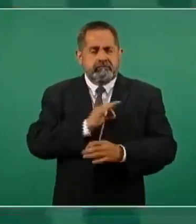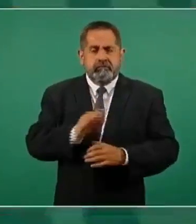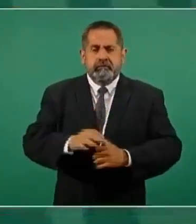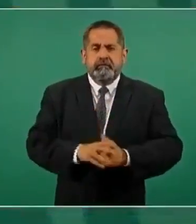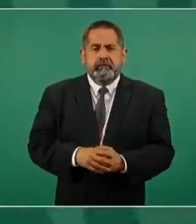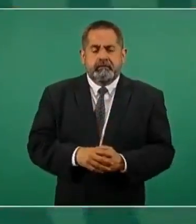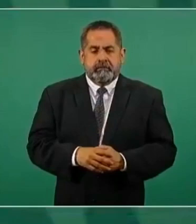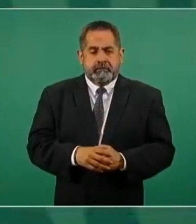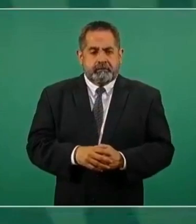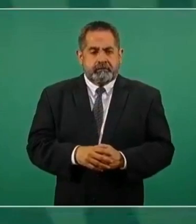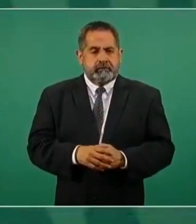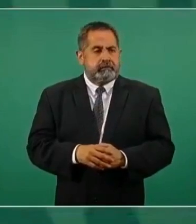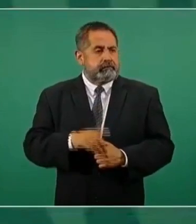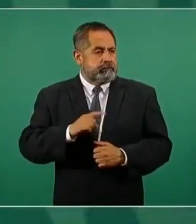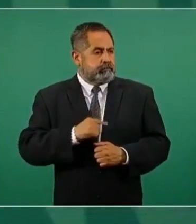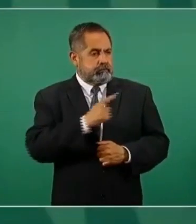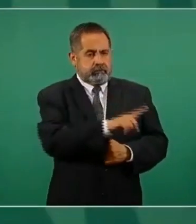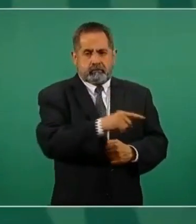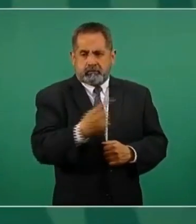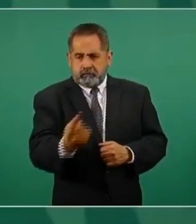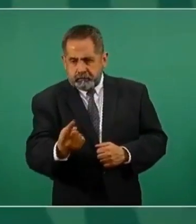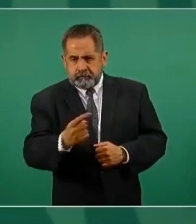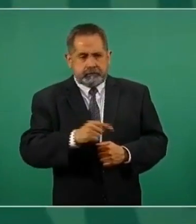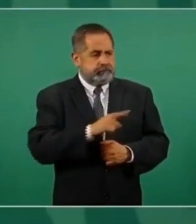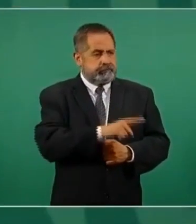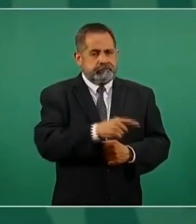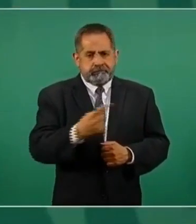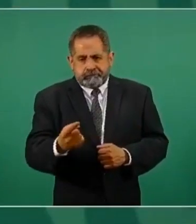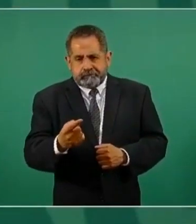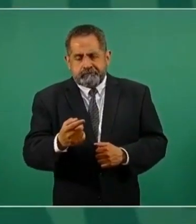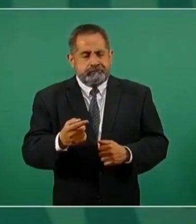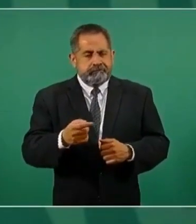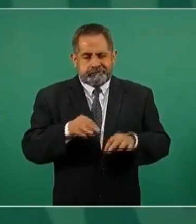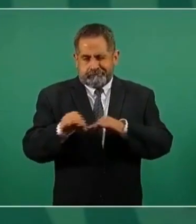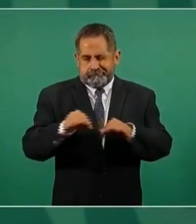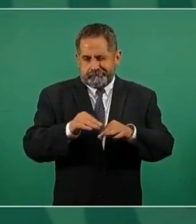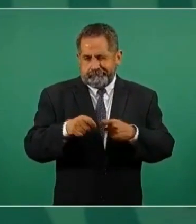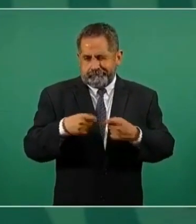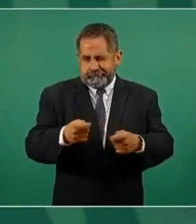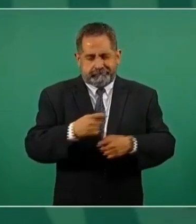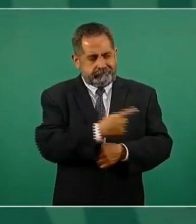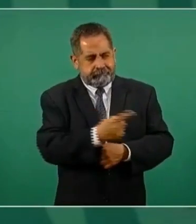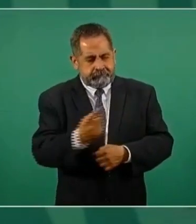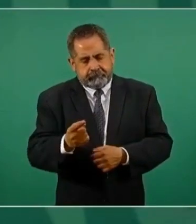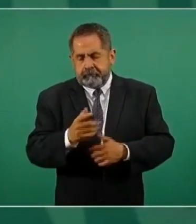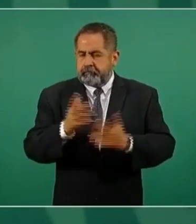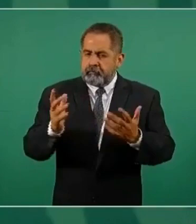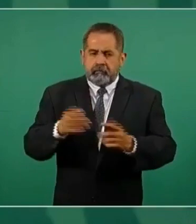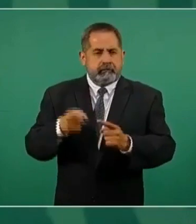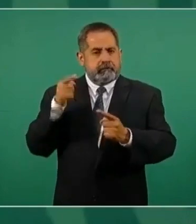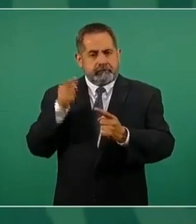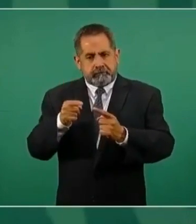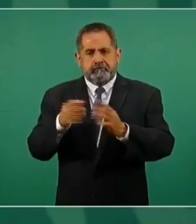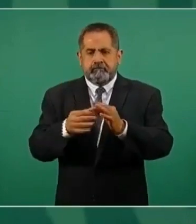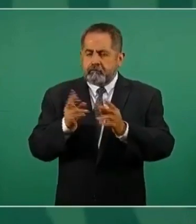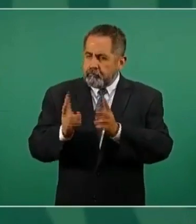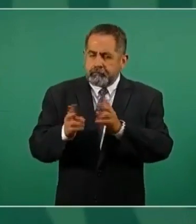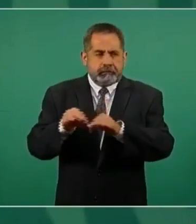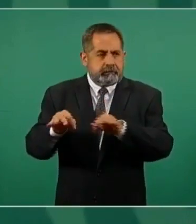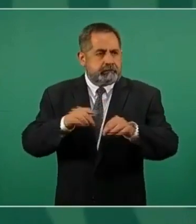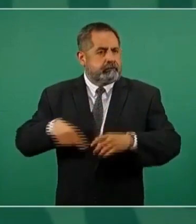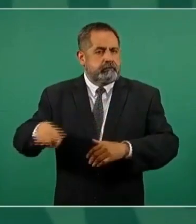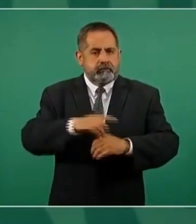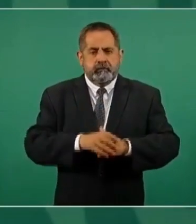tema de la subcontratación es el tercer tema que hemos atacado en relación con nuestros trabajadores. El tema,